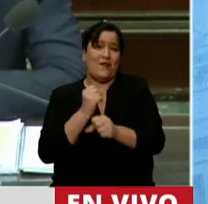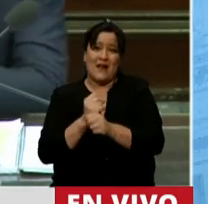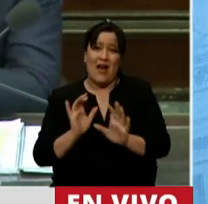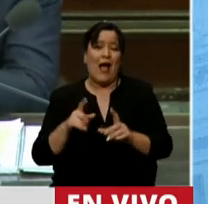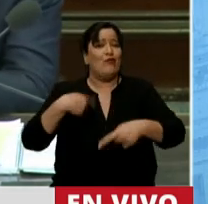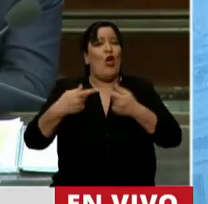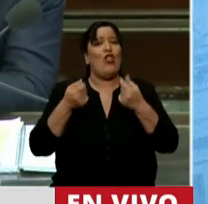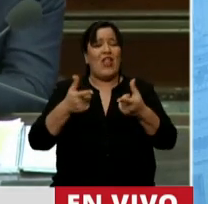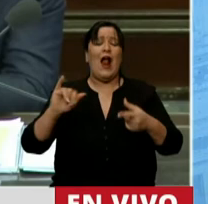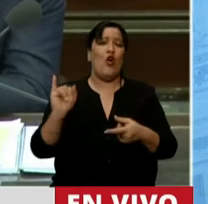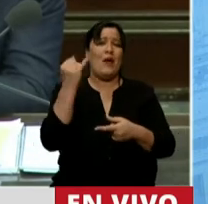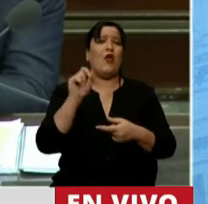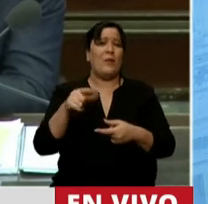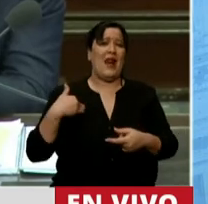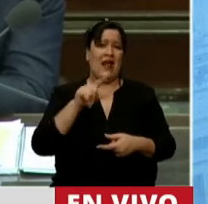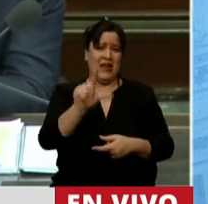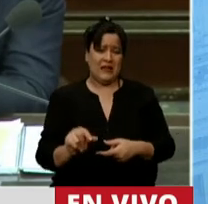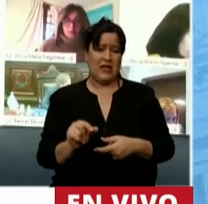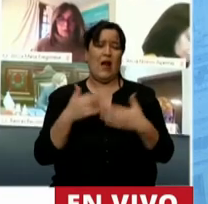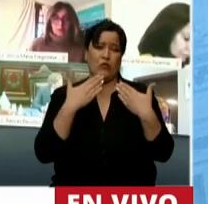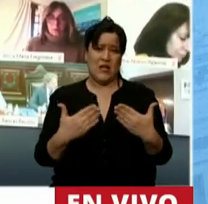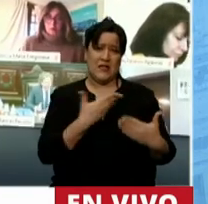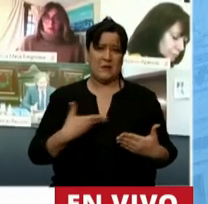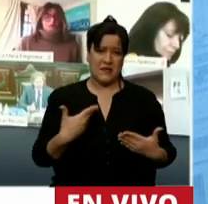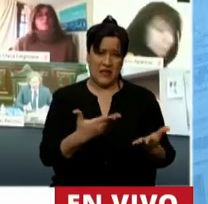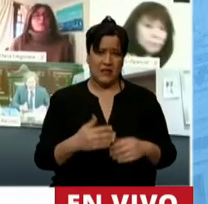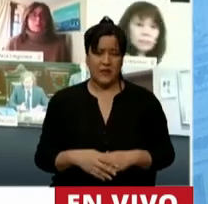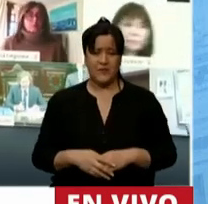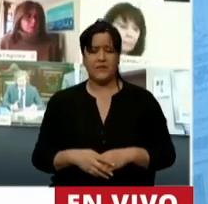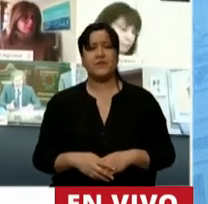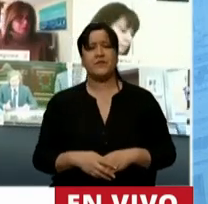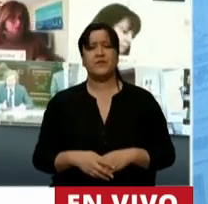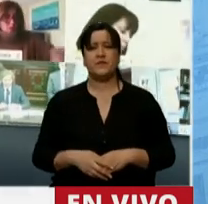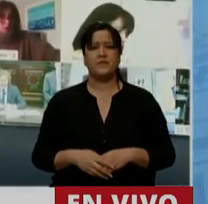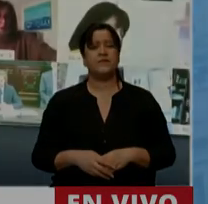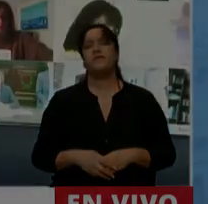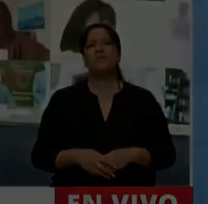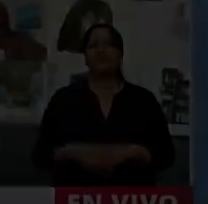generando lo mejor para la Argentina. Muchísimas gracias, Presidente. Diputado, muchas gracias, diputado.